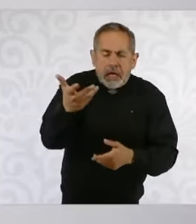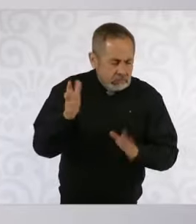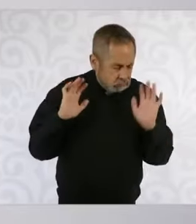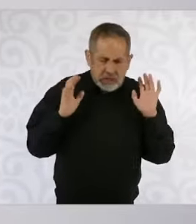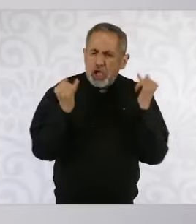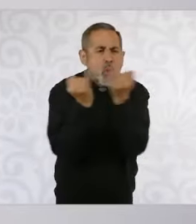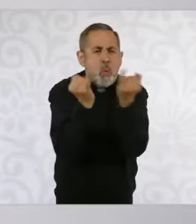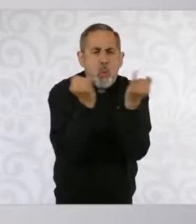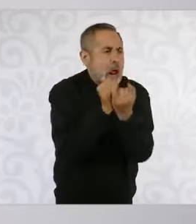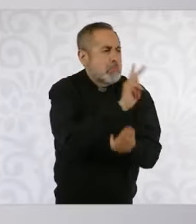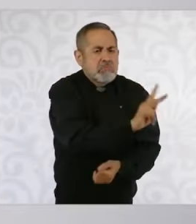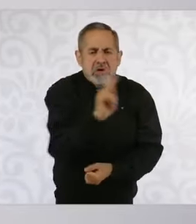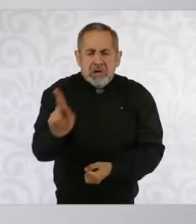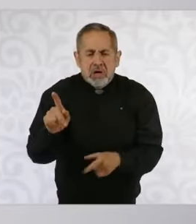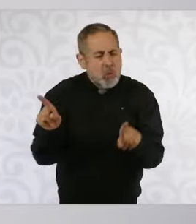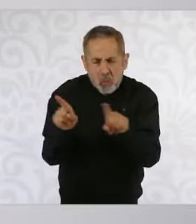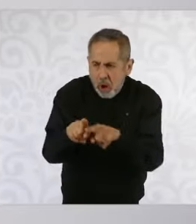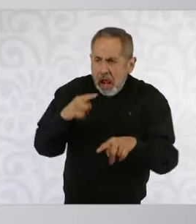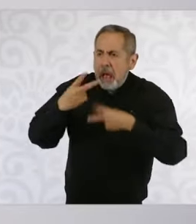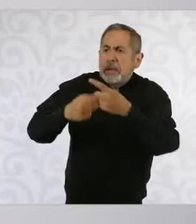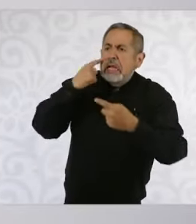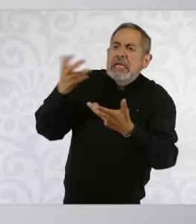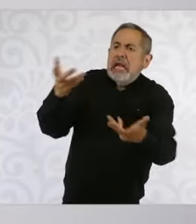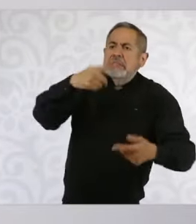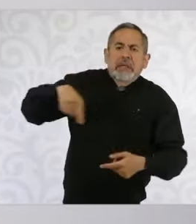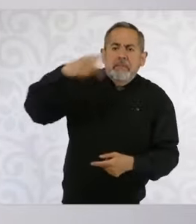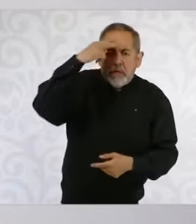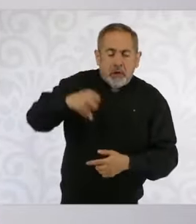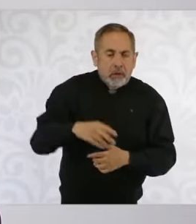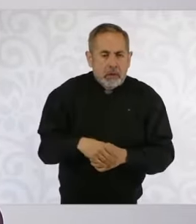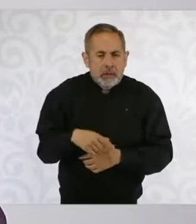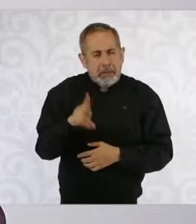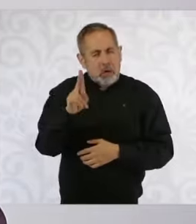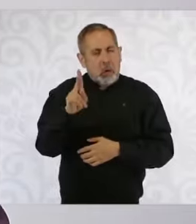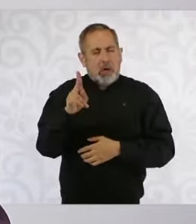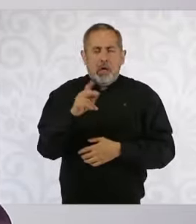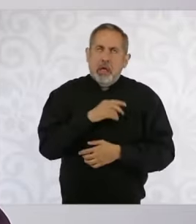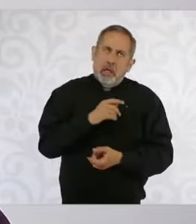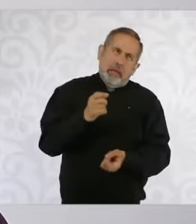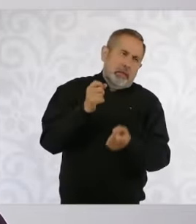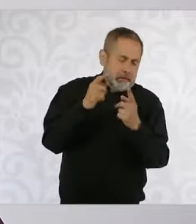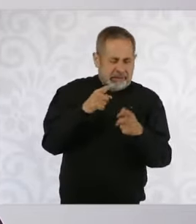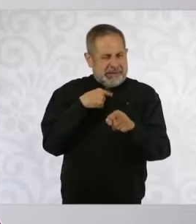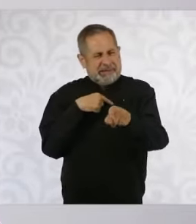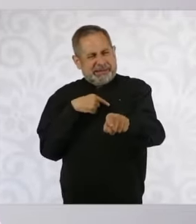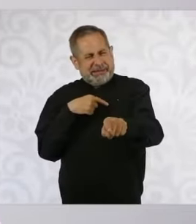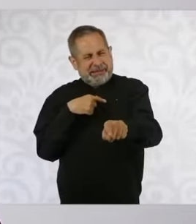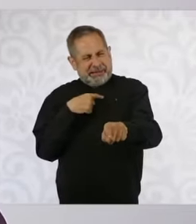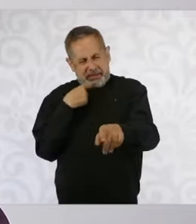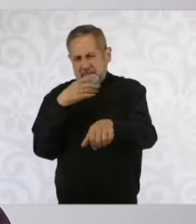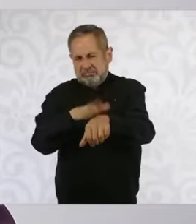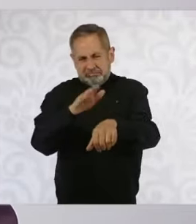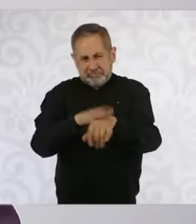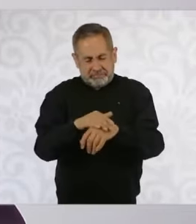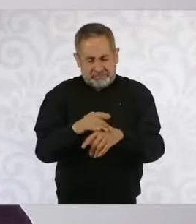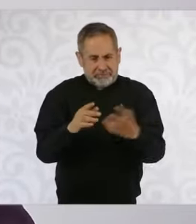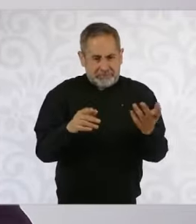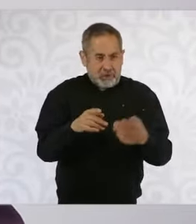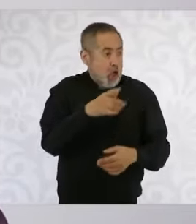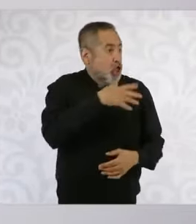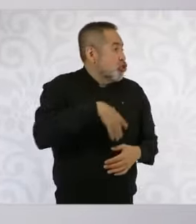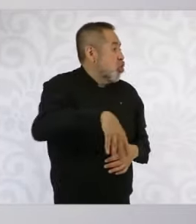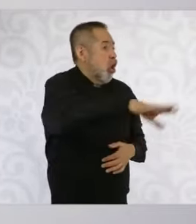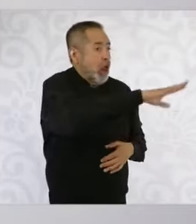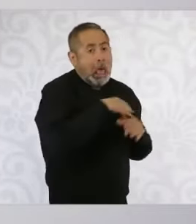lo que hace el gobierno de México. Pero me llama la atención, ya hay que decirlo, porque toda la